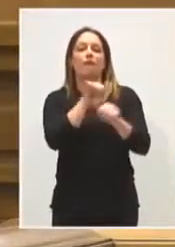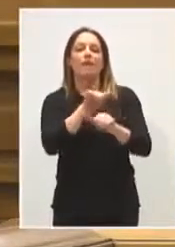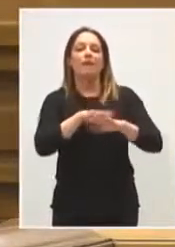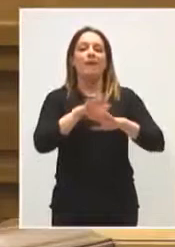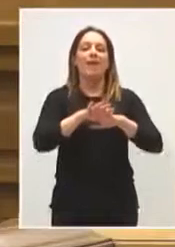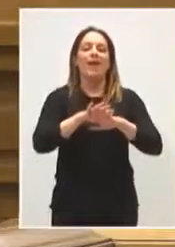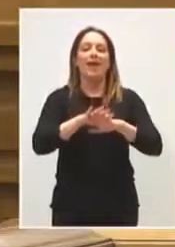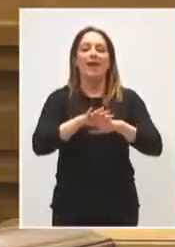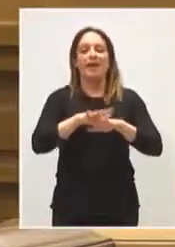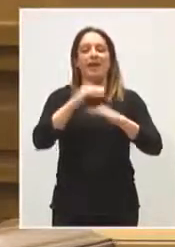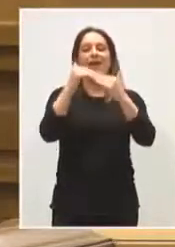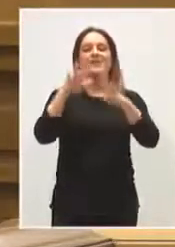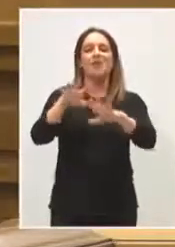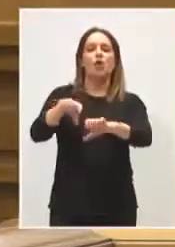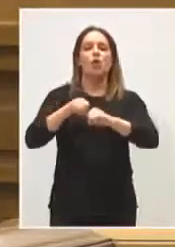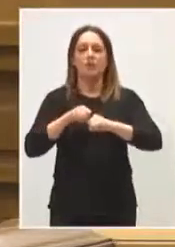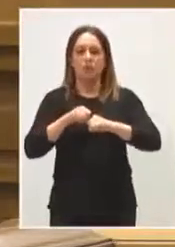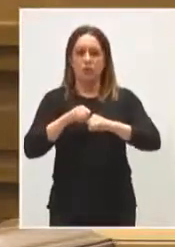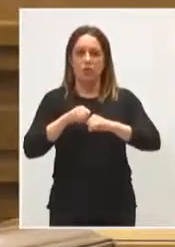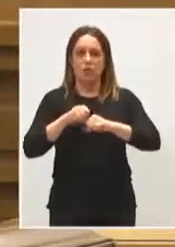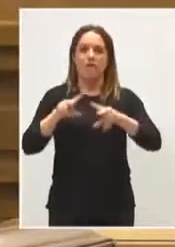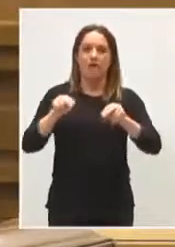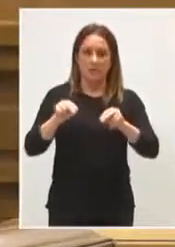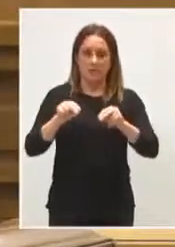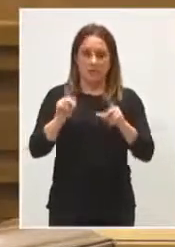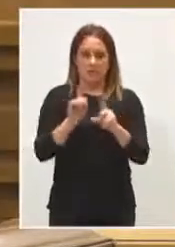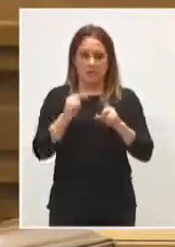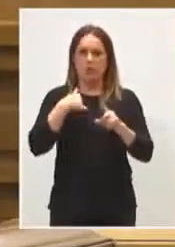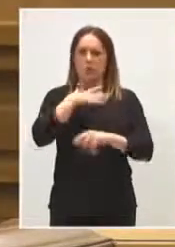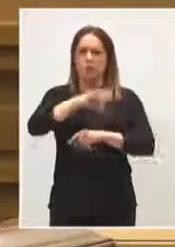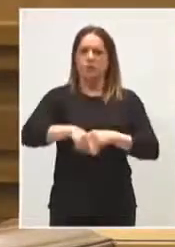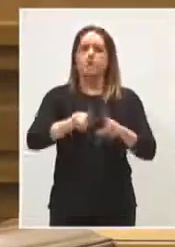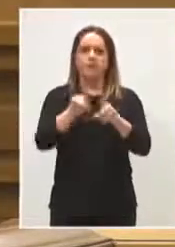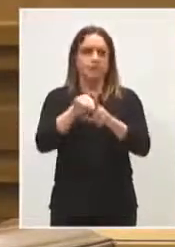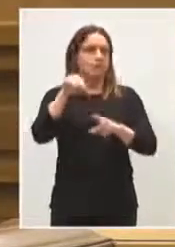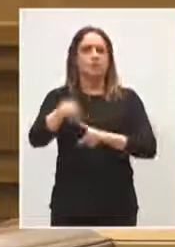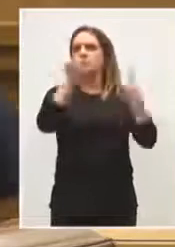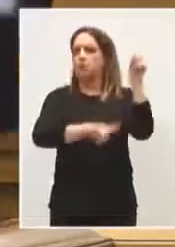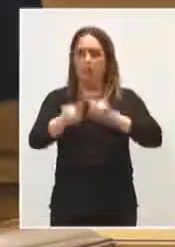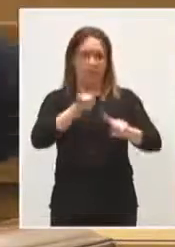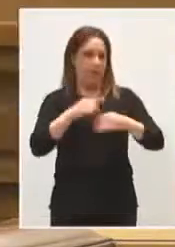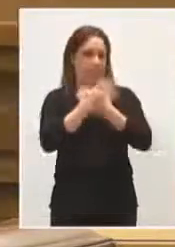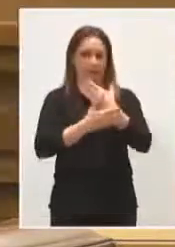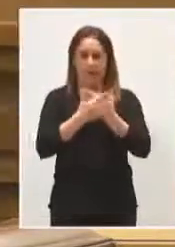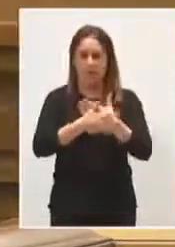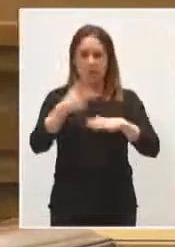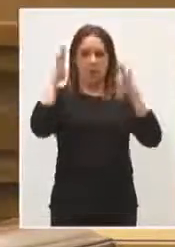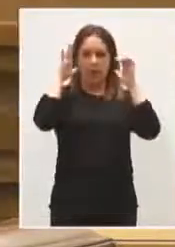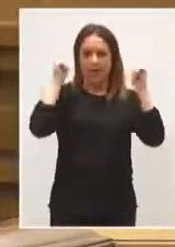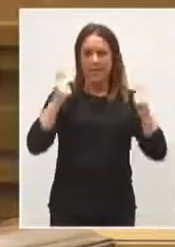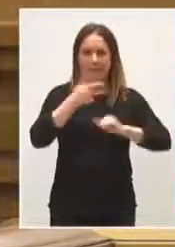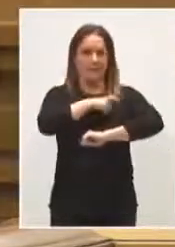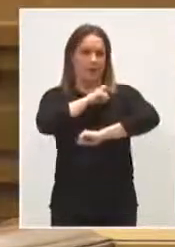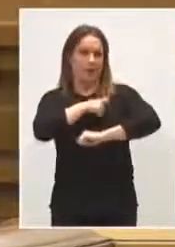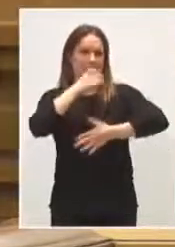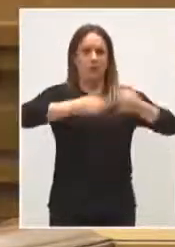ocupas. Fíjense que es el típico asunto en el que yo me podría pasar el día diciendo que este es un problema del ministro, de la Guardia Civil, de la policía,